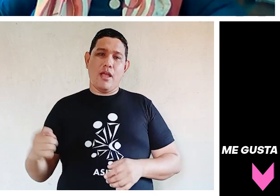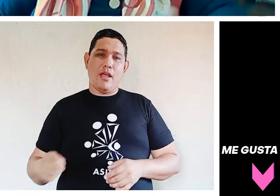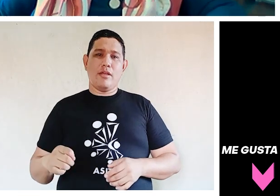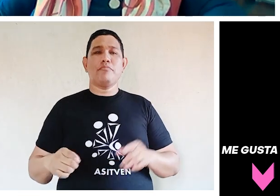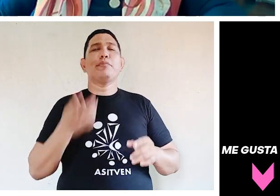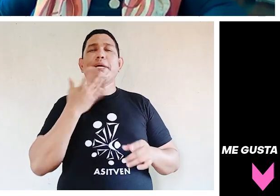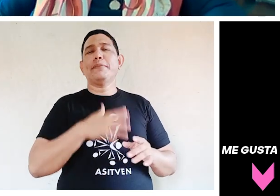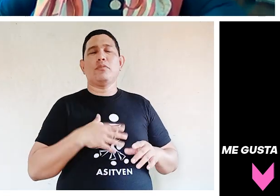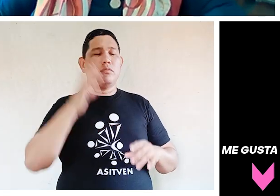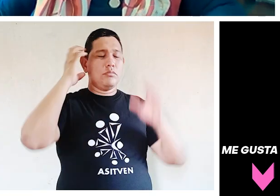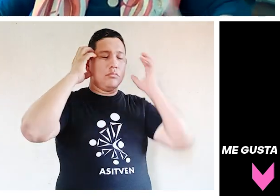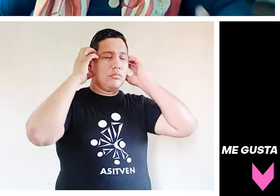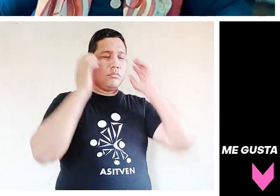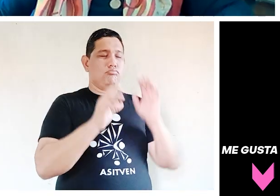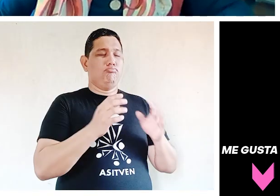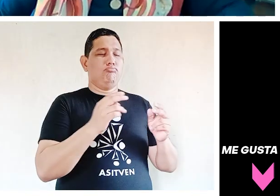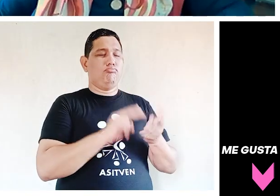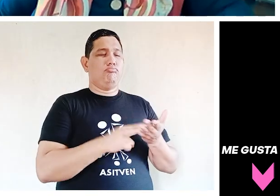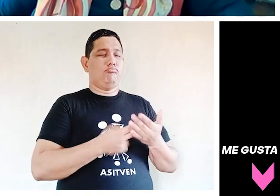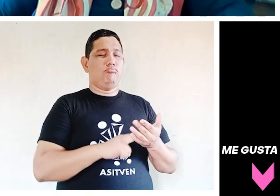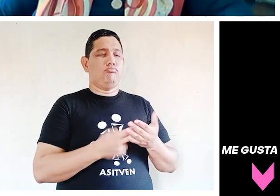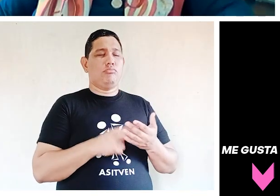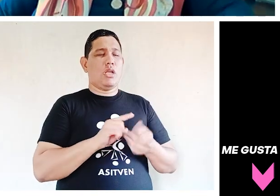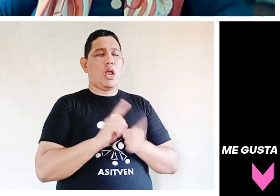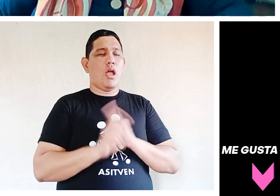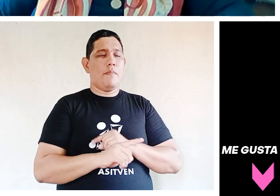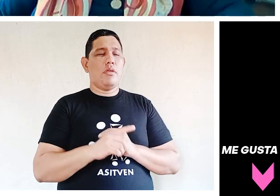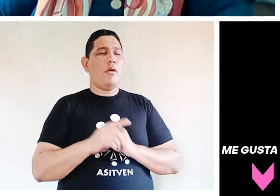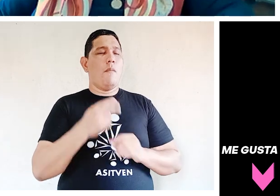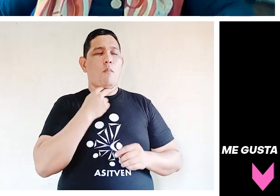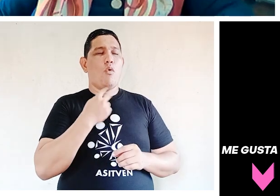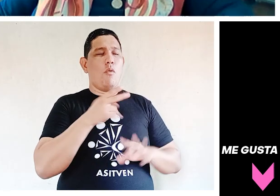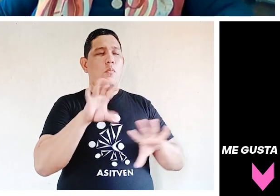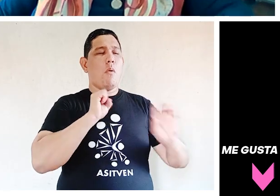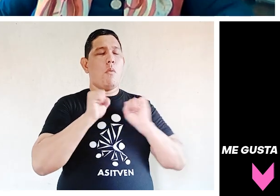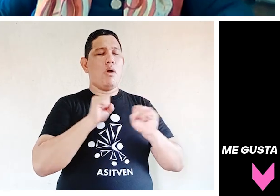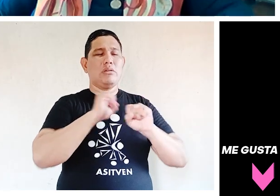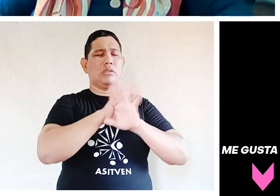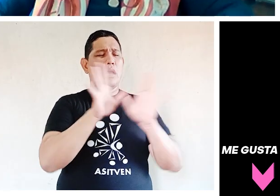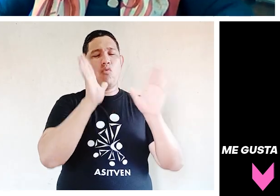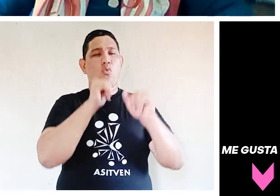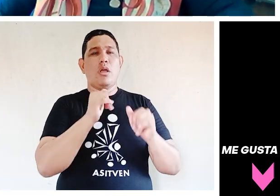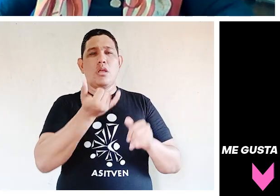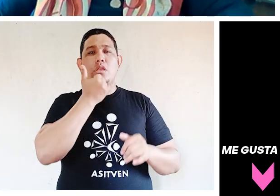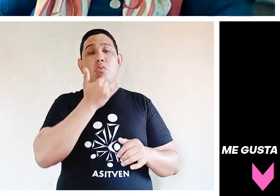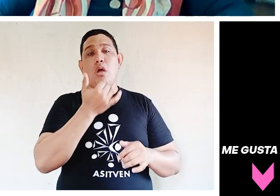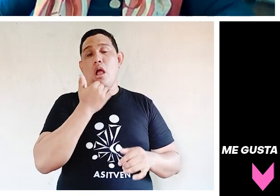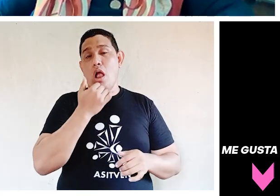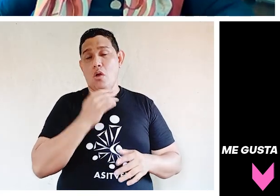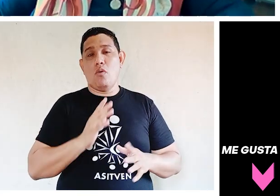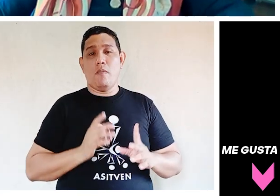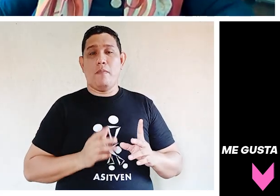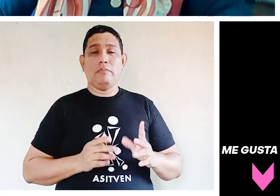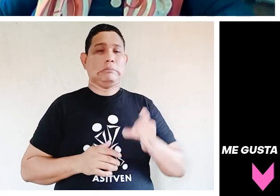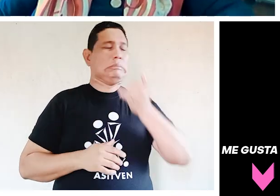traduce todo lo escrito a audio y no está totalmente claro y se puede equivocar en el momento de hacer un